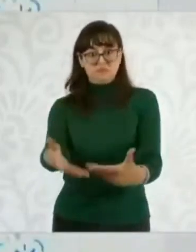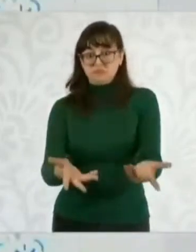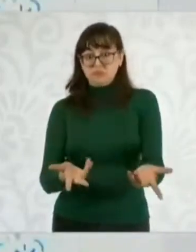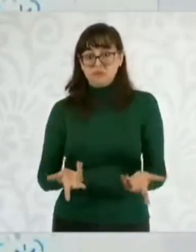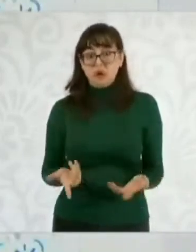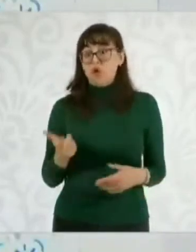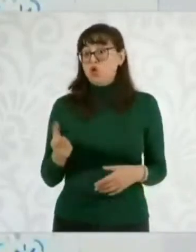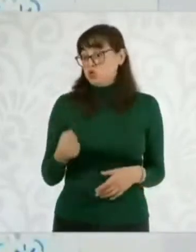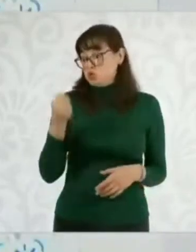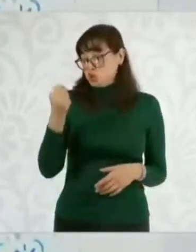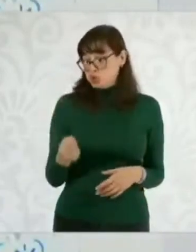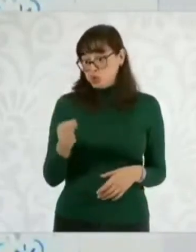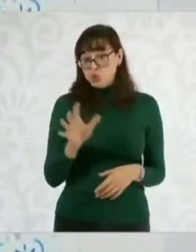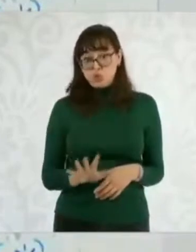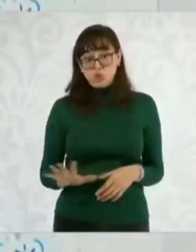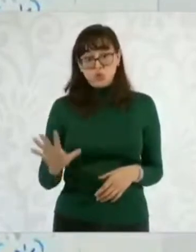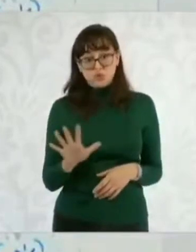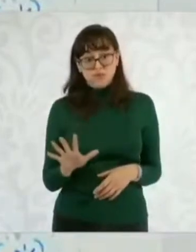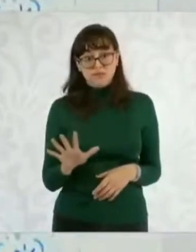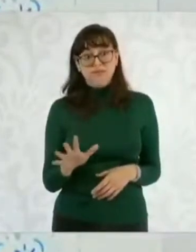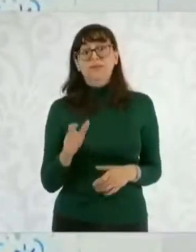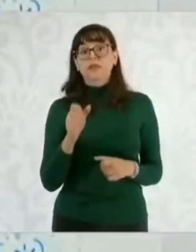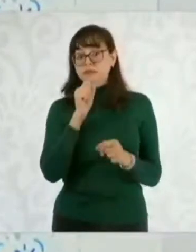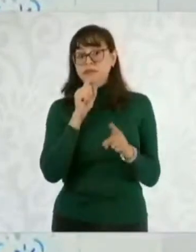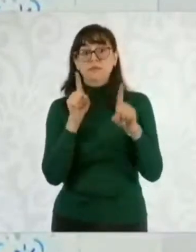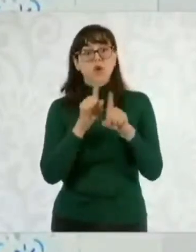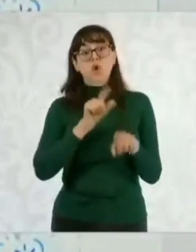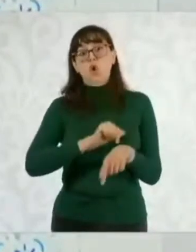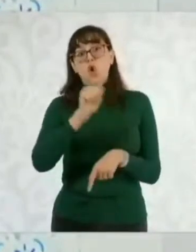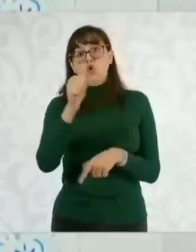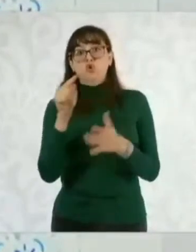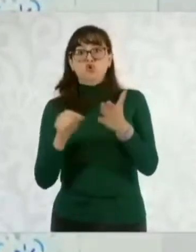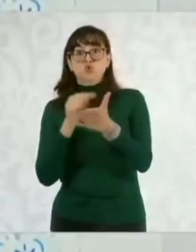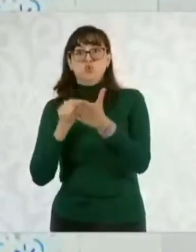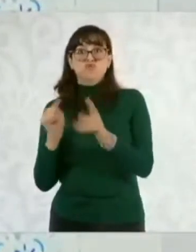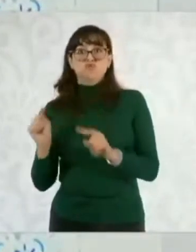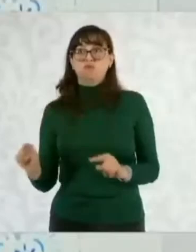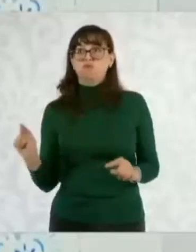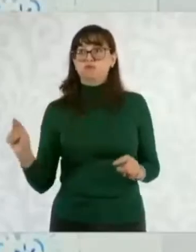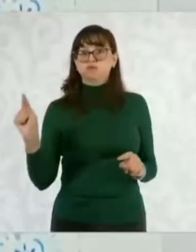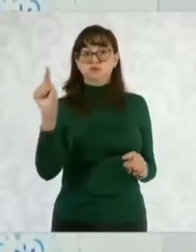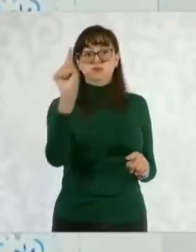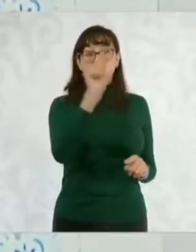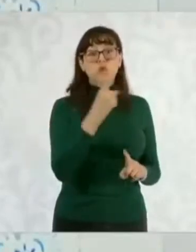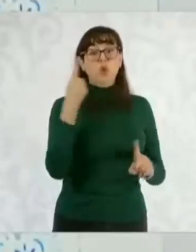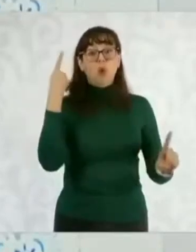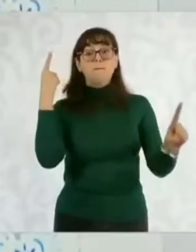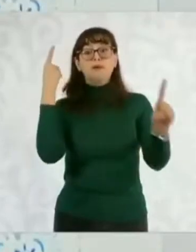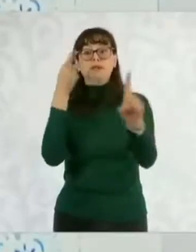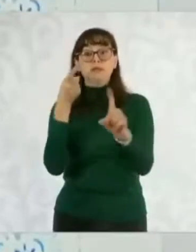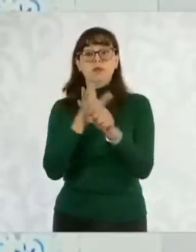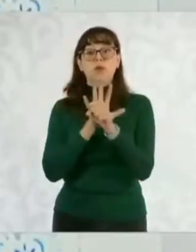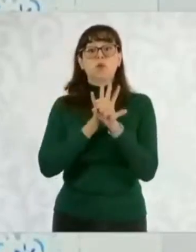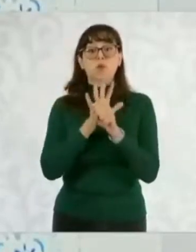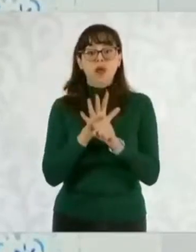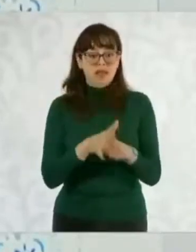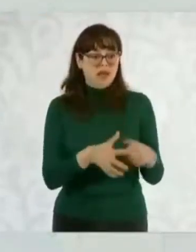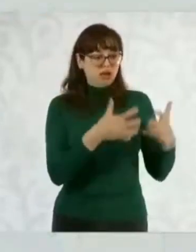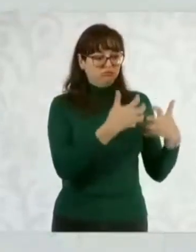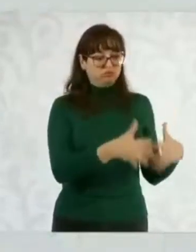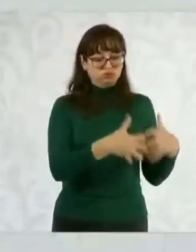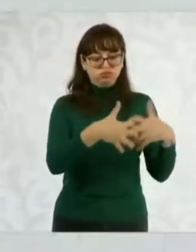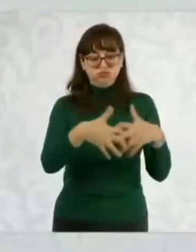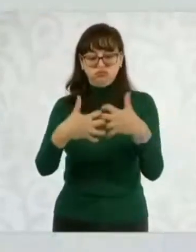sur sureste como en otras partes del país, recuerden que nuestro objetivo es llegar a 100 parques industriales